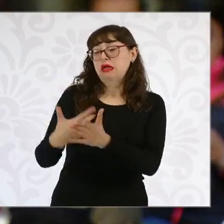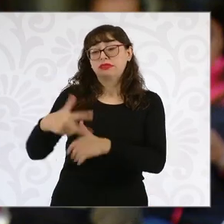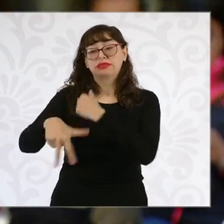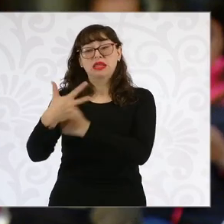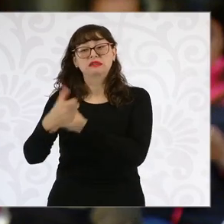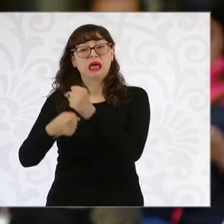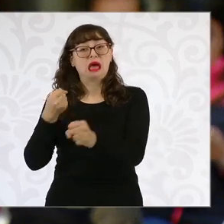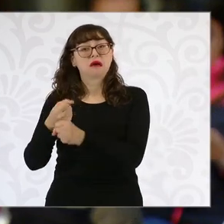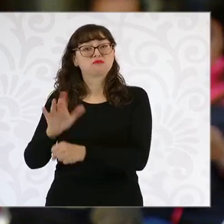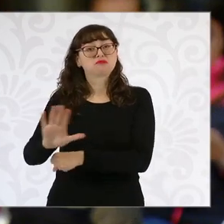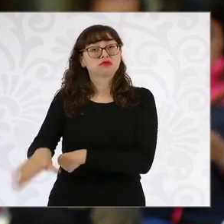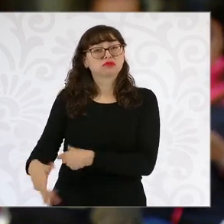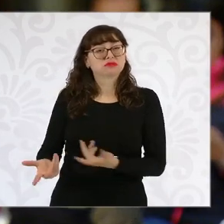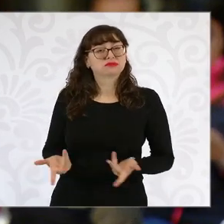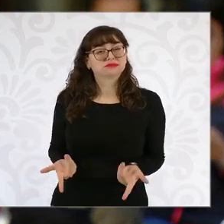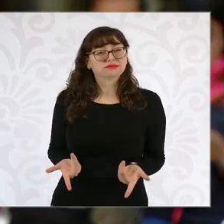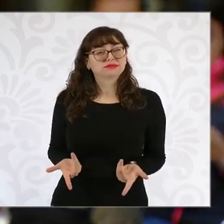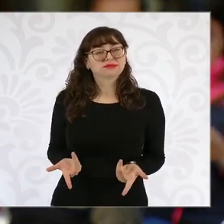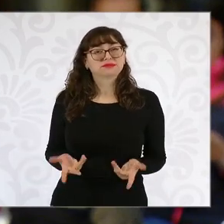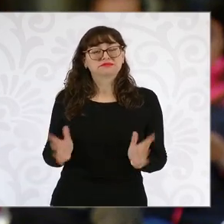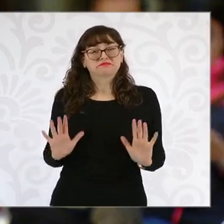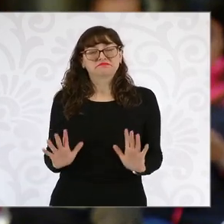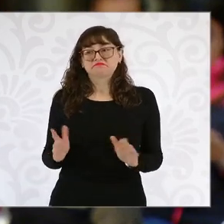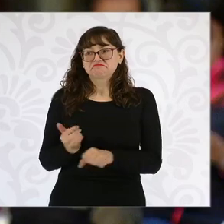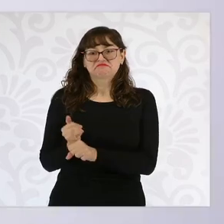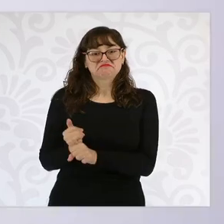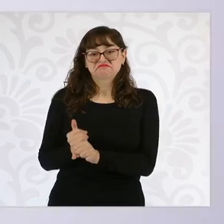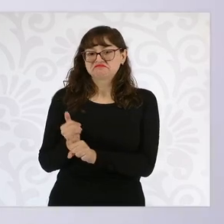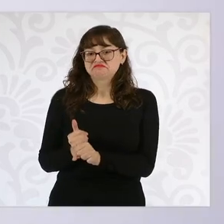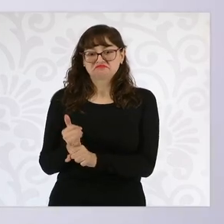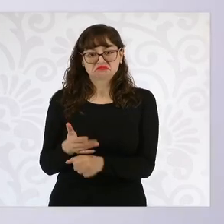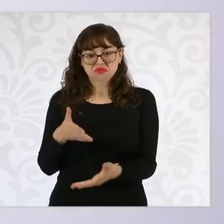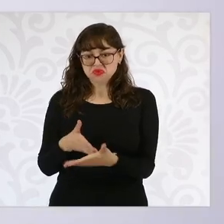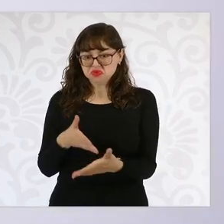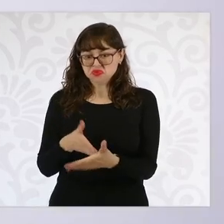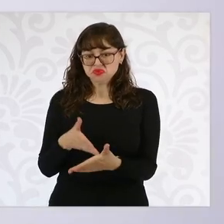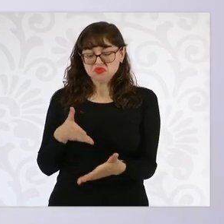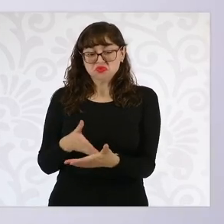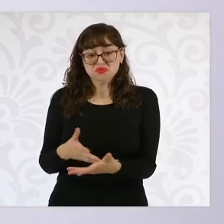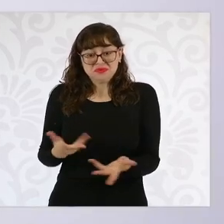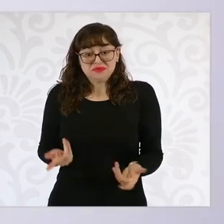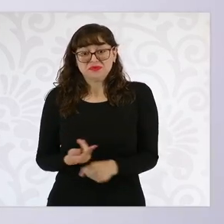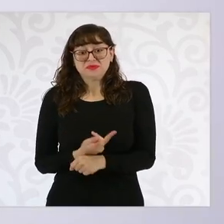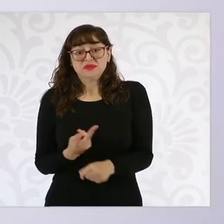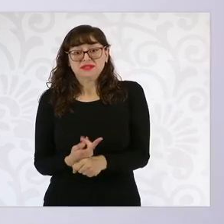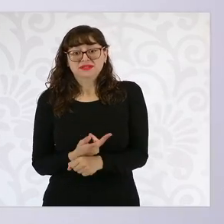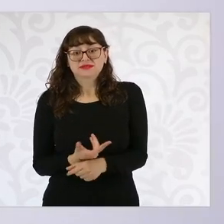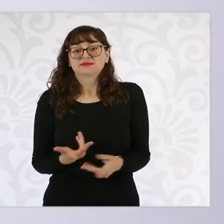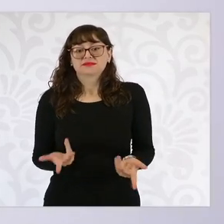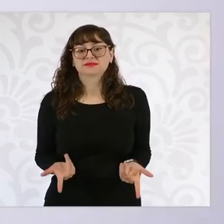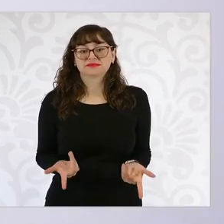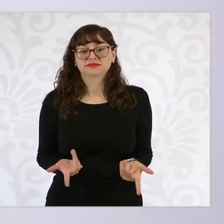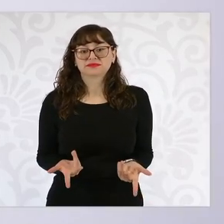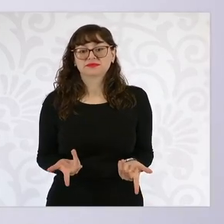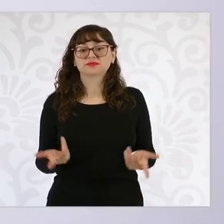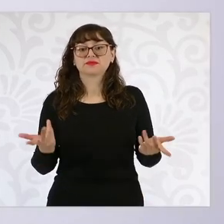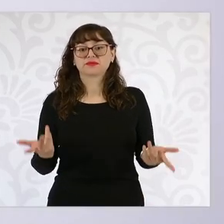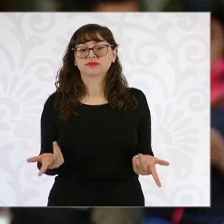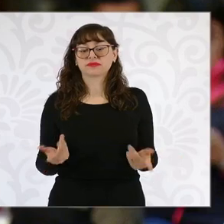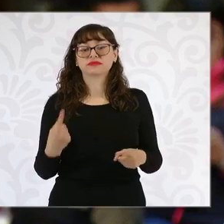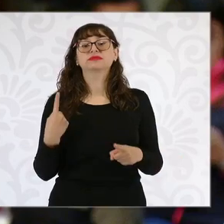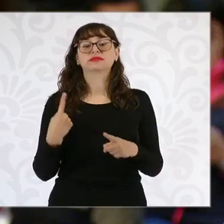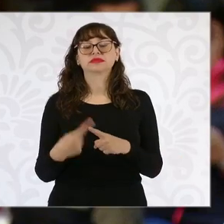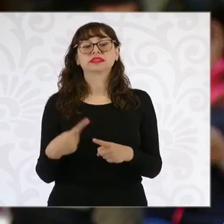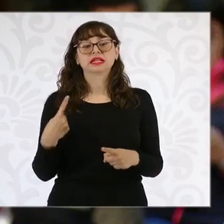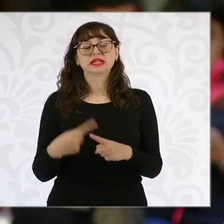y de la cual no avanzan prácticamente ya las investigaciones. Lo que se pudo averiguar ha sido prácticamente gracias por el tesón de